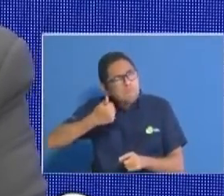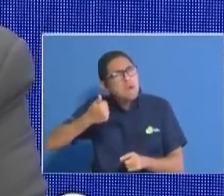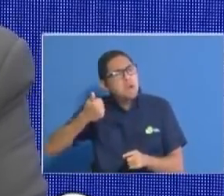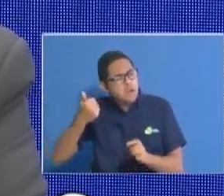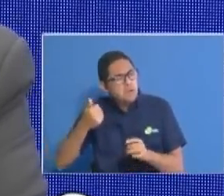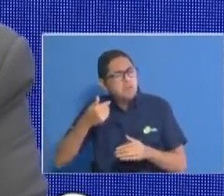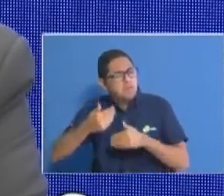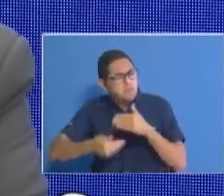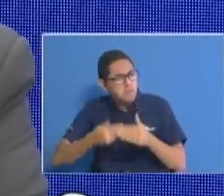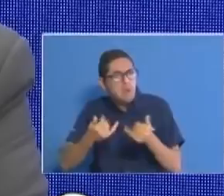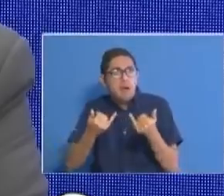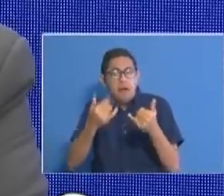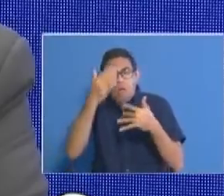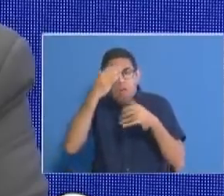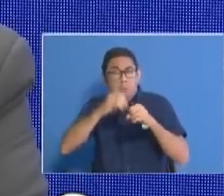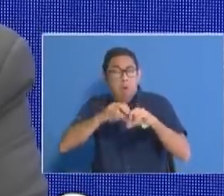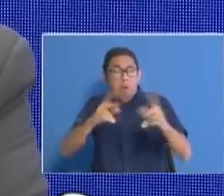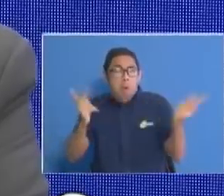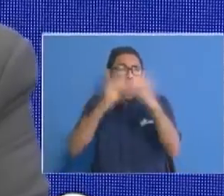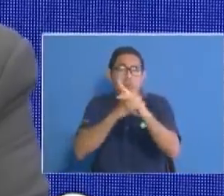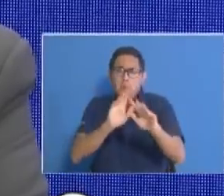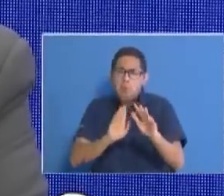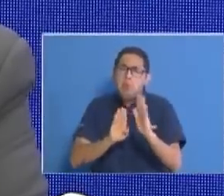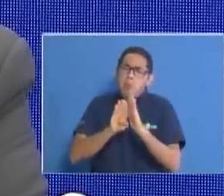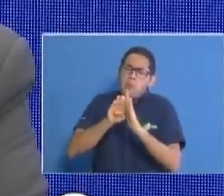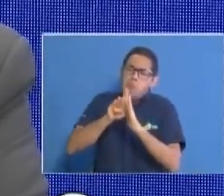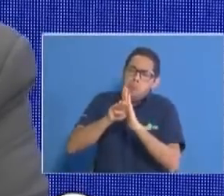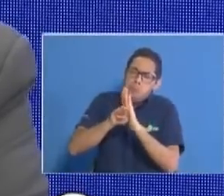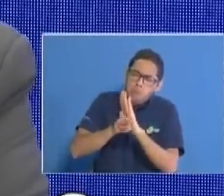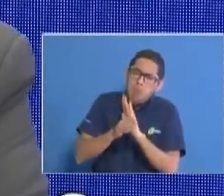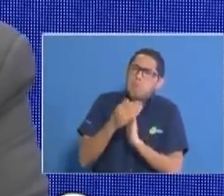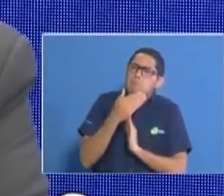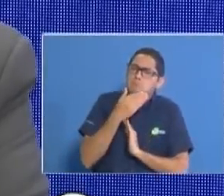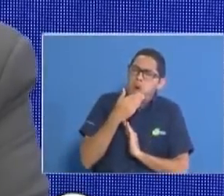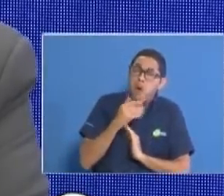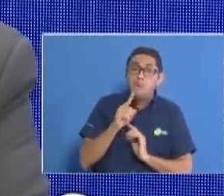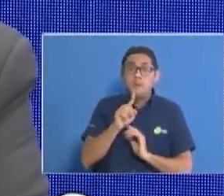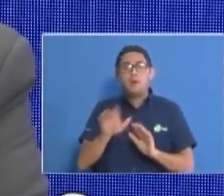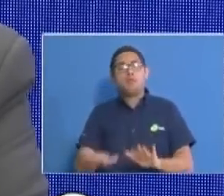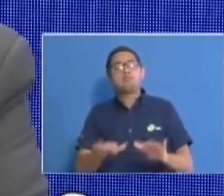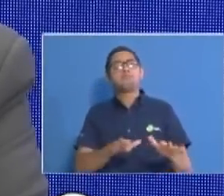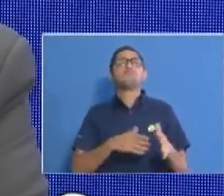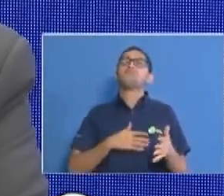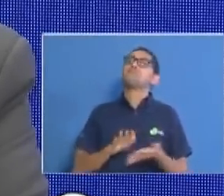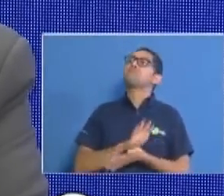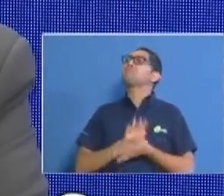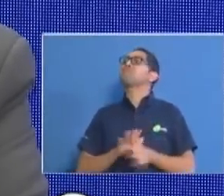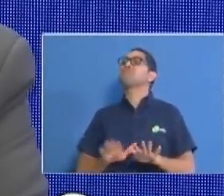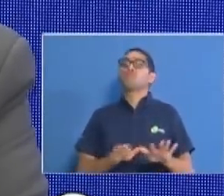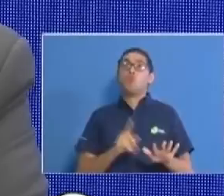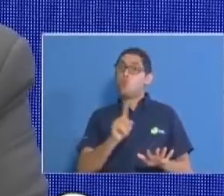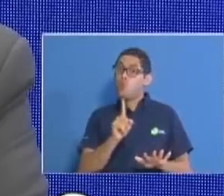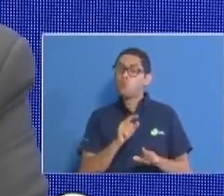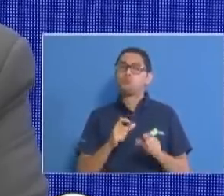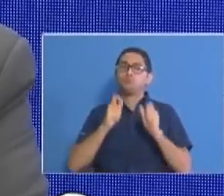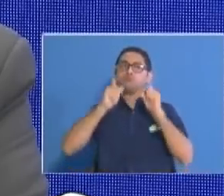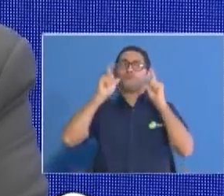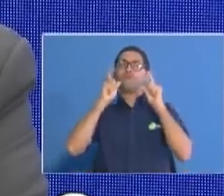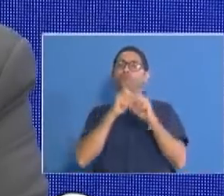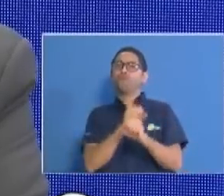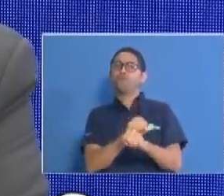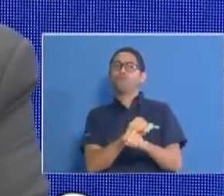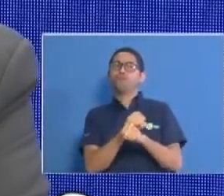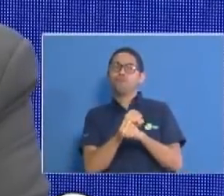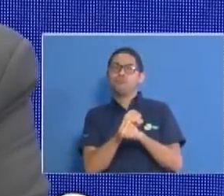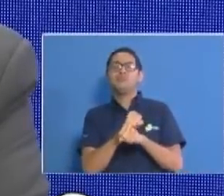pandemia pero no podemos descuidarnos actuemos con singularidad y así ganaremos